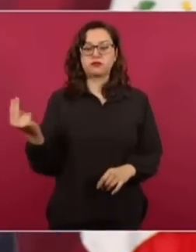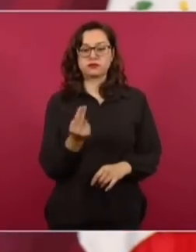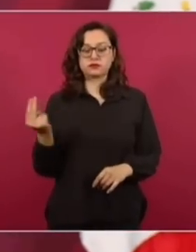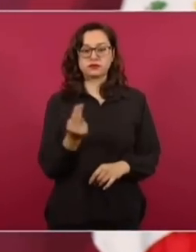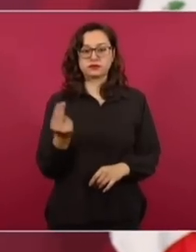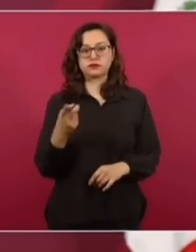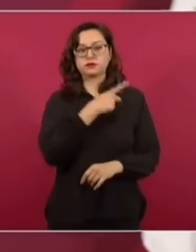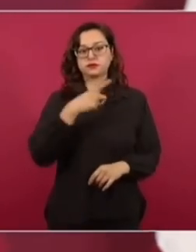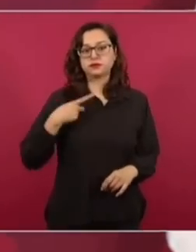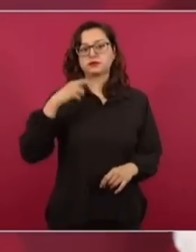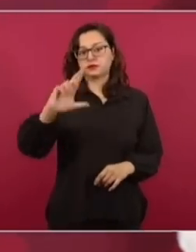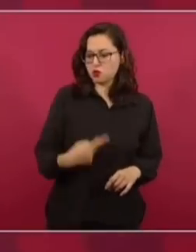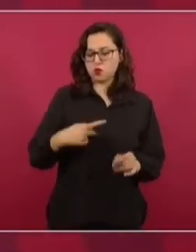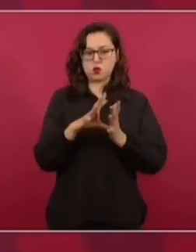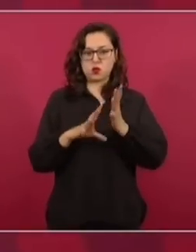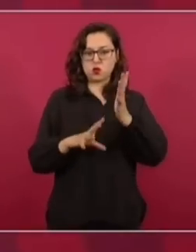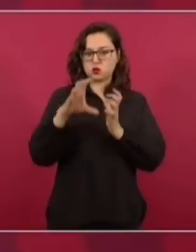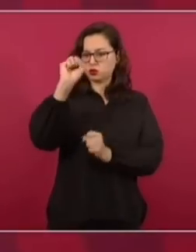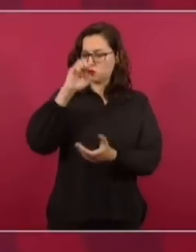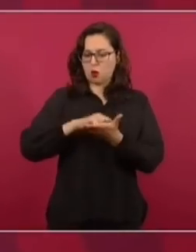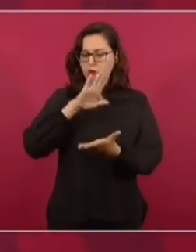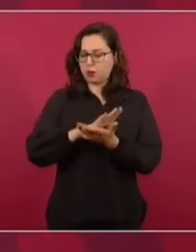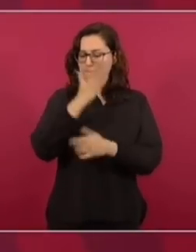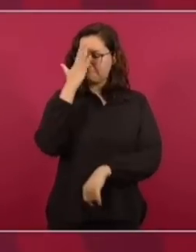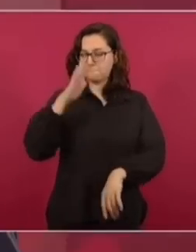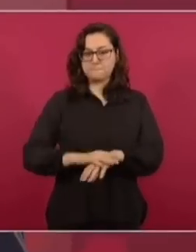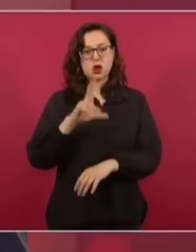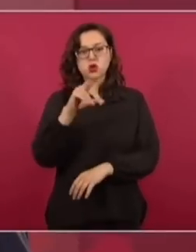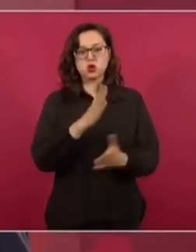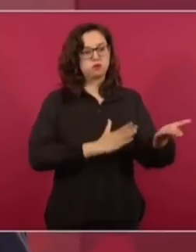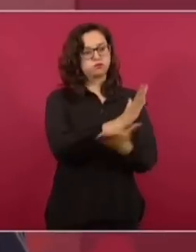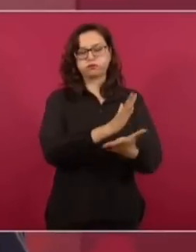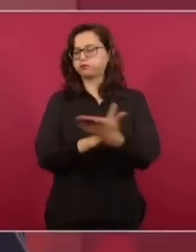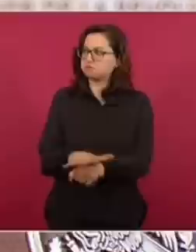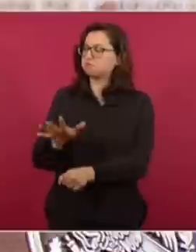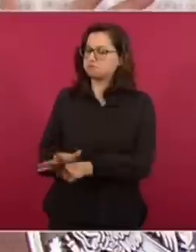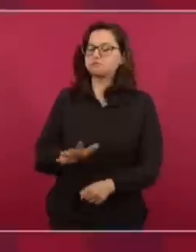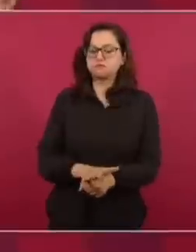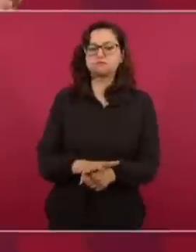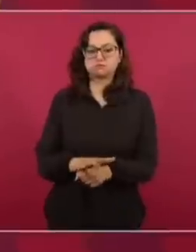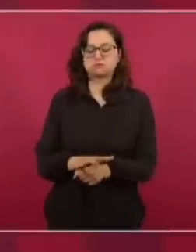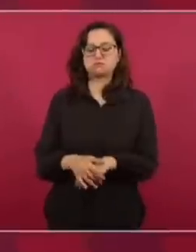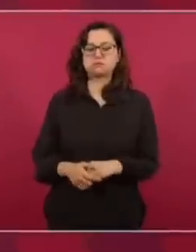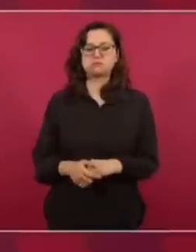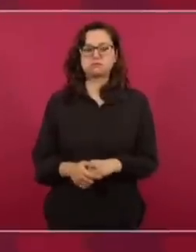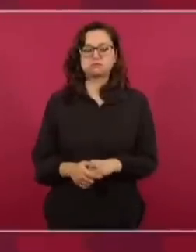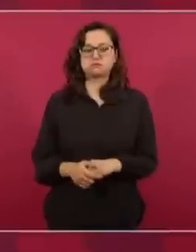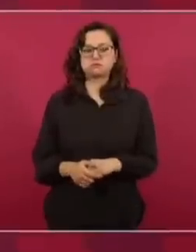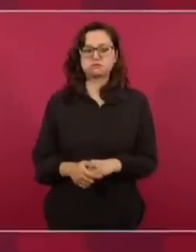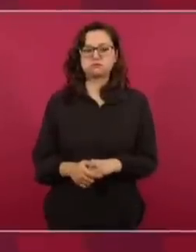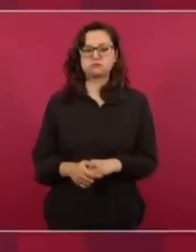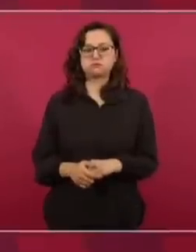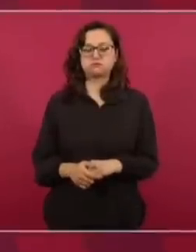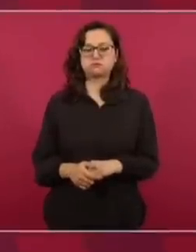constitucionales de nuestra política exterior, no intervención y autodeterminación de los pueblos. Tenemos que ver